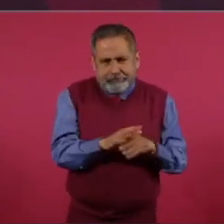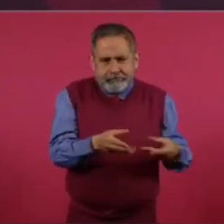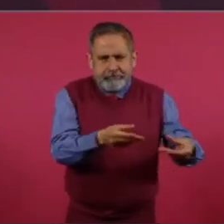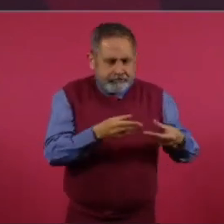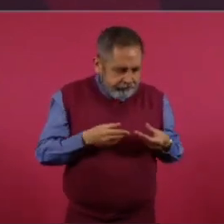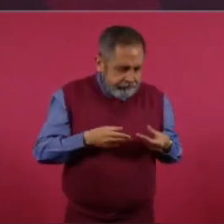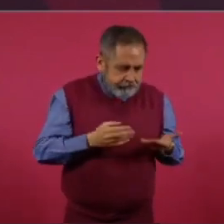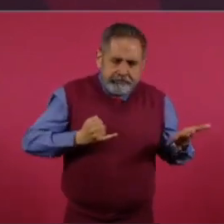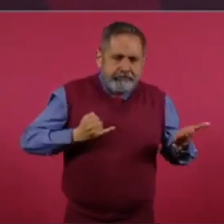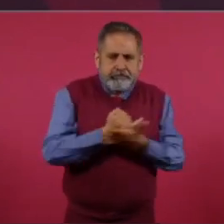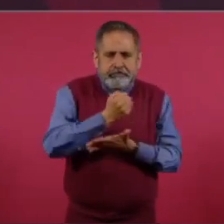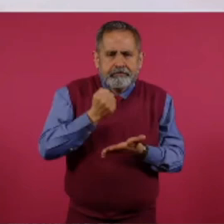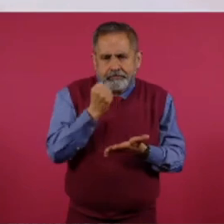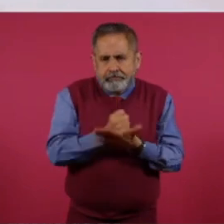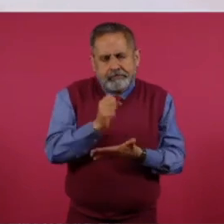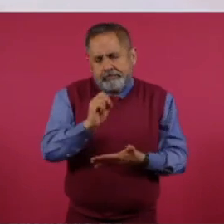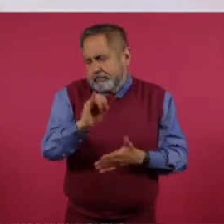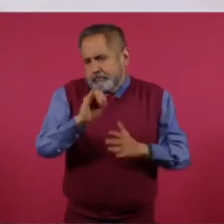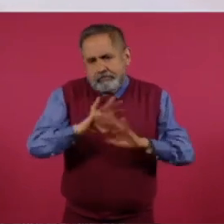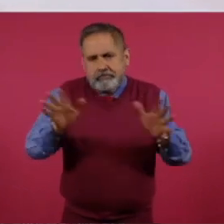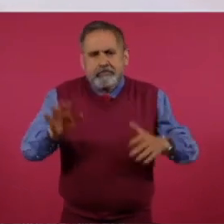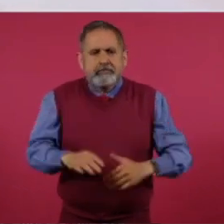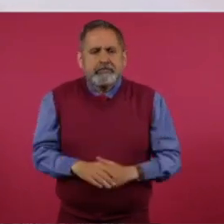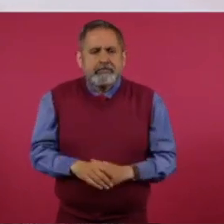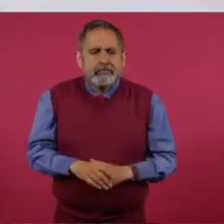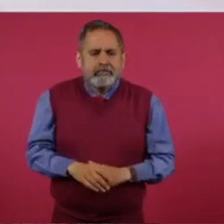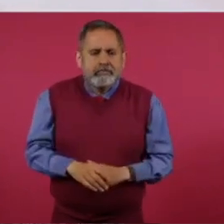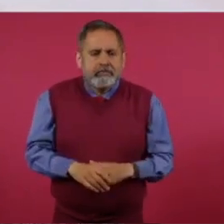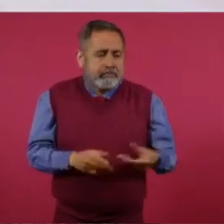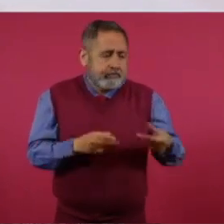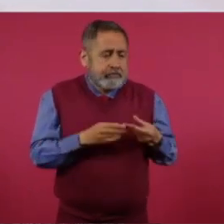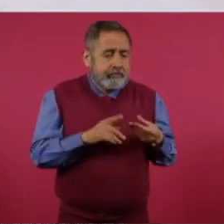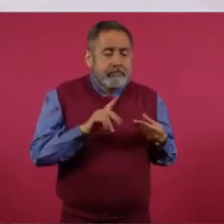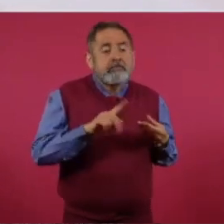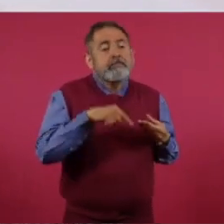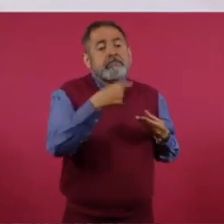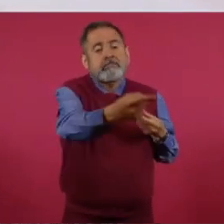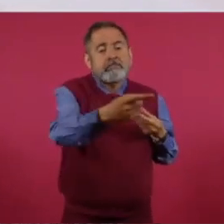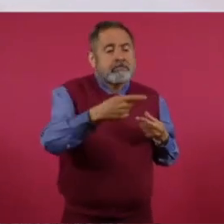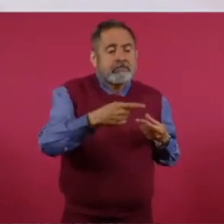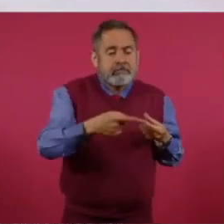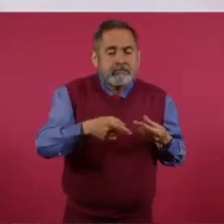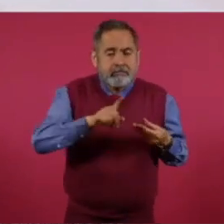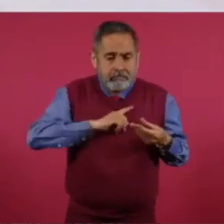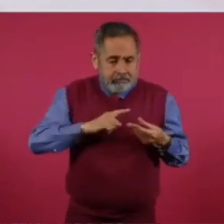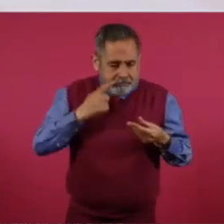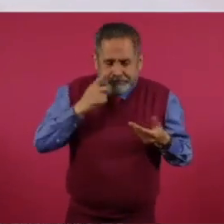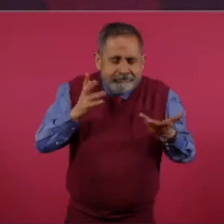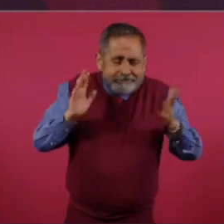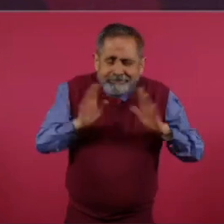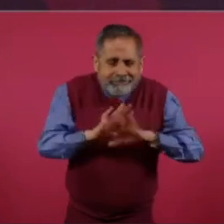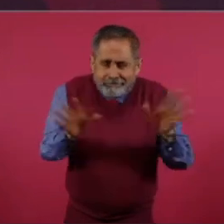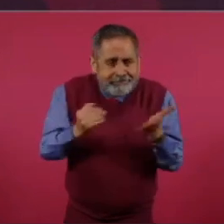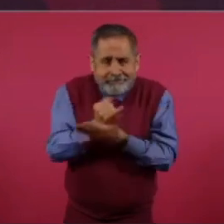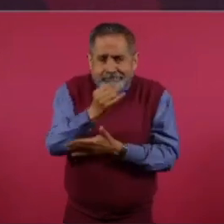que le corresponde a ellos ver el asunto,